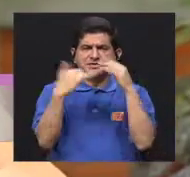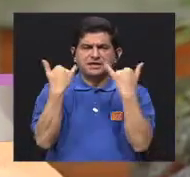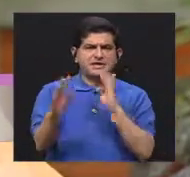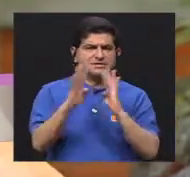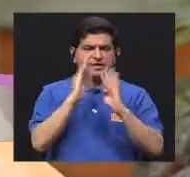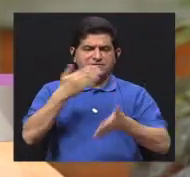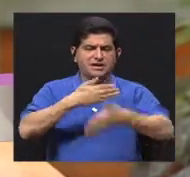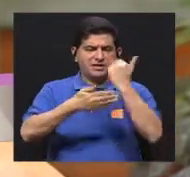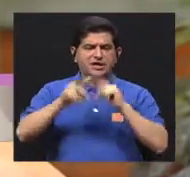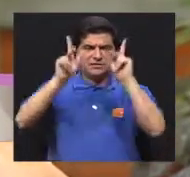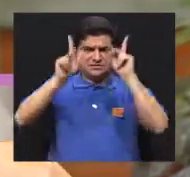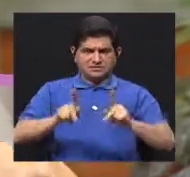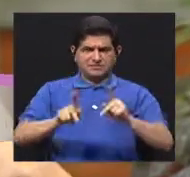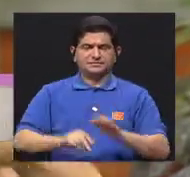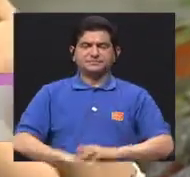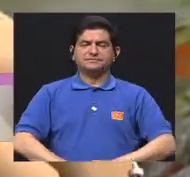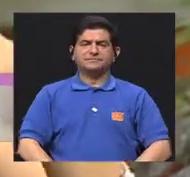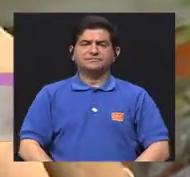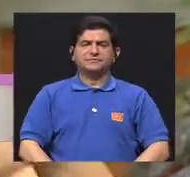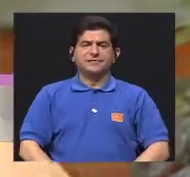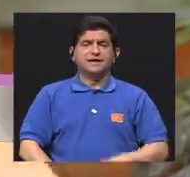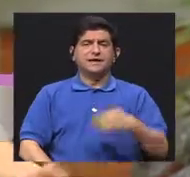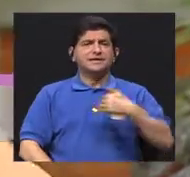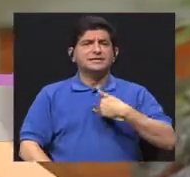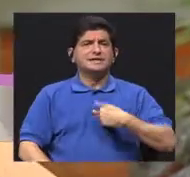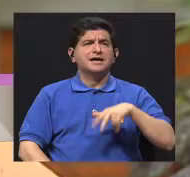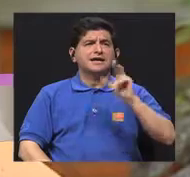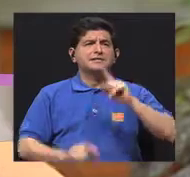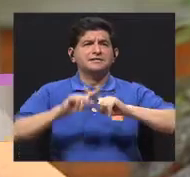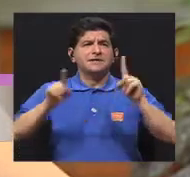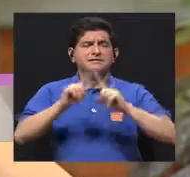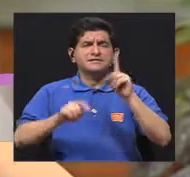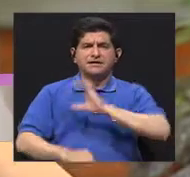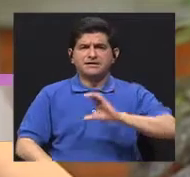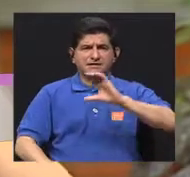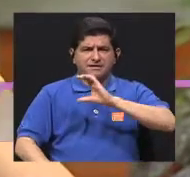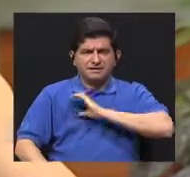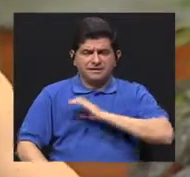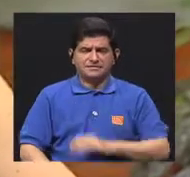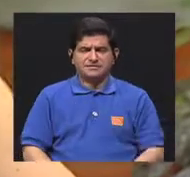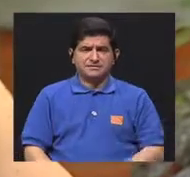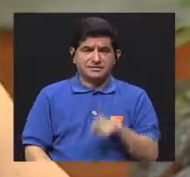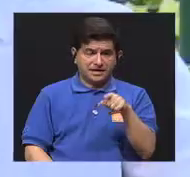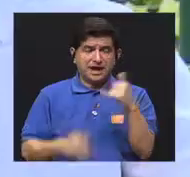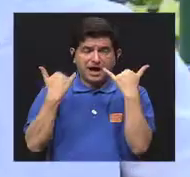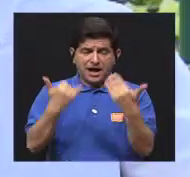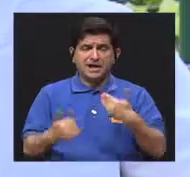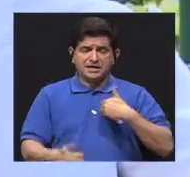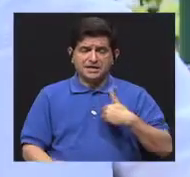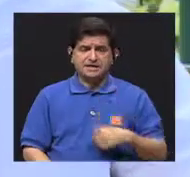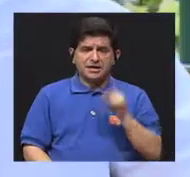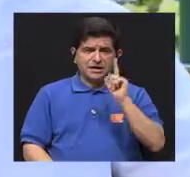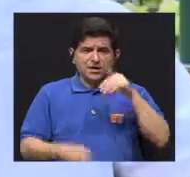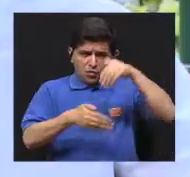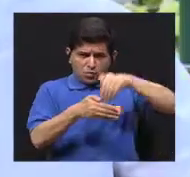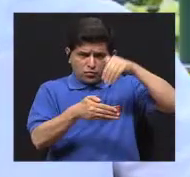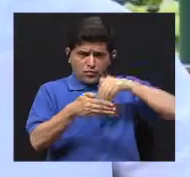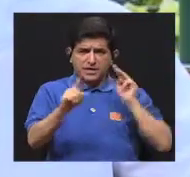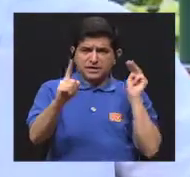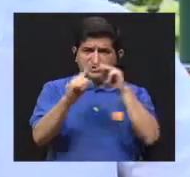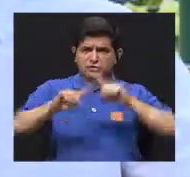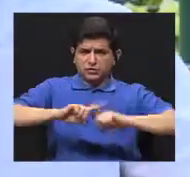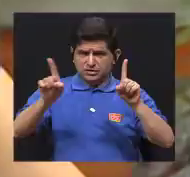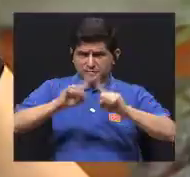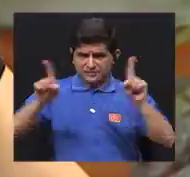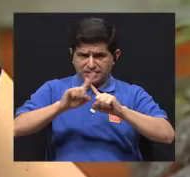se han conversado con la persona. Entonces, hay más de 30 aspectos que podríamos incluir. Ya existe como un banco de metas, por decirlo de alguna